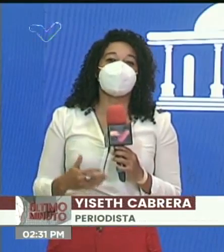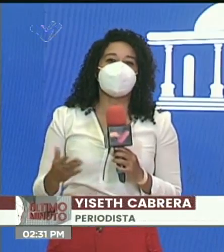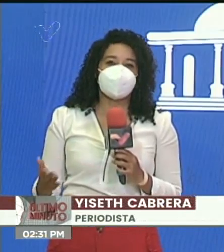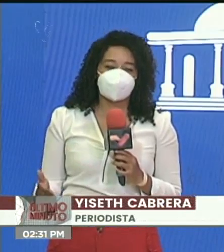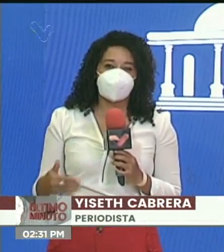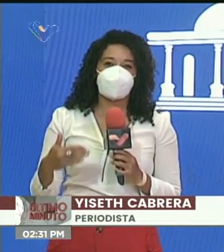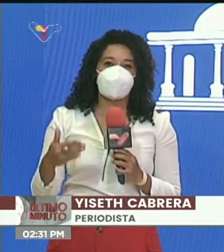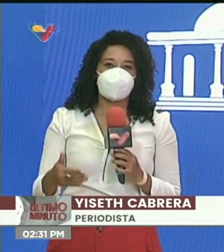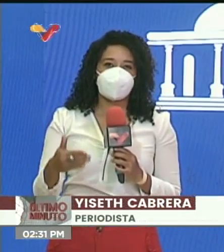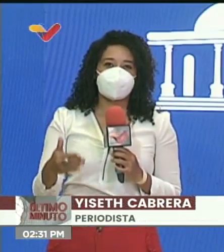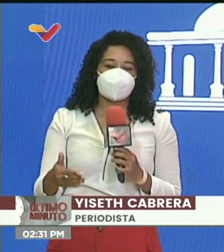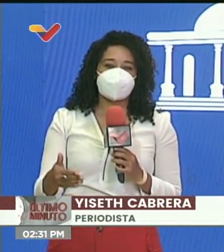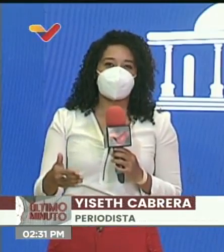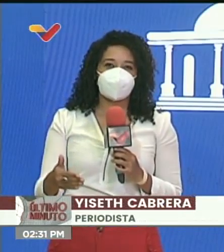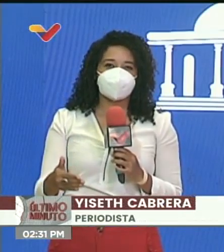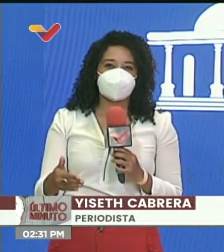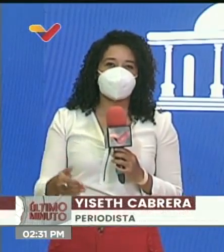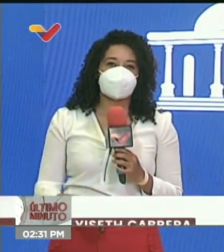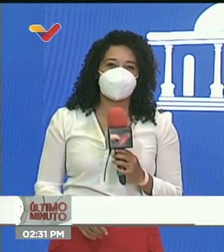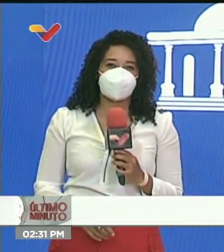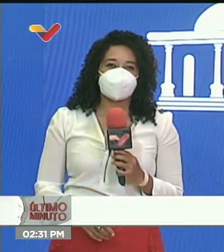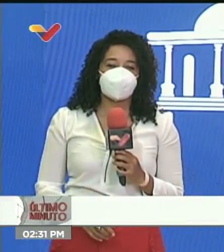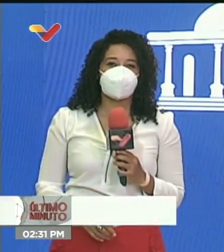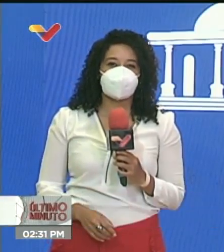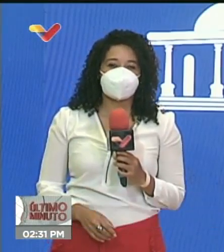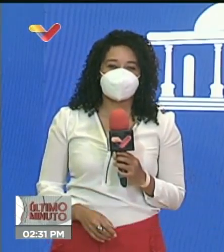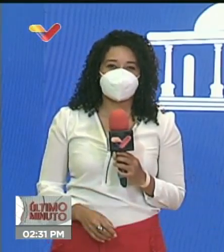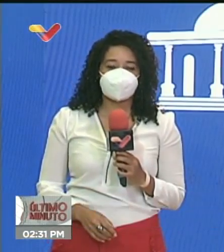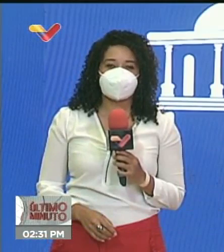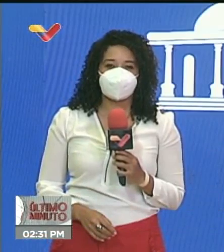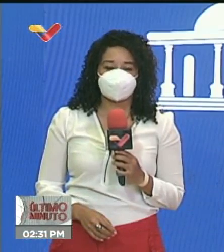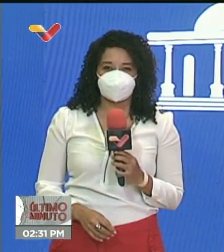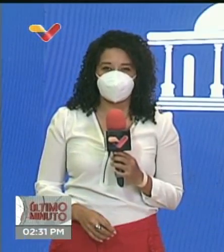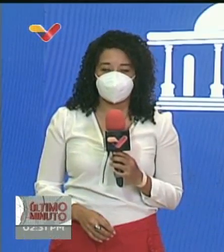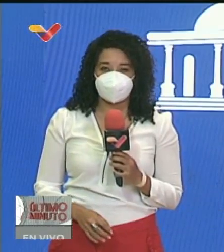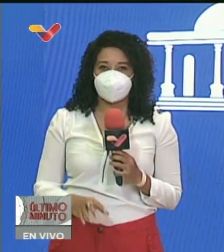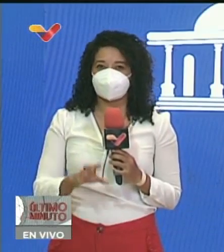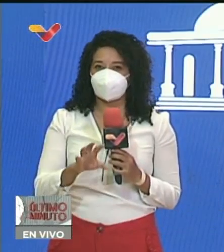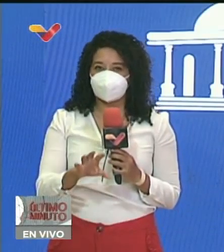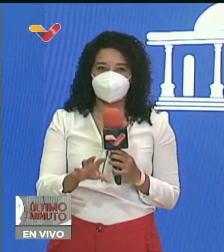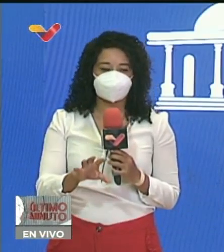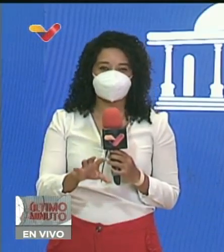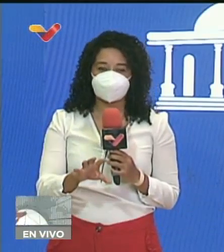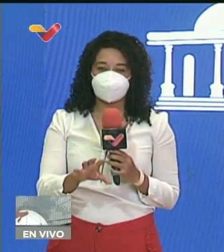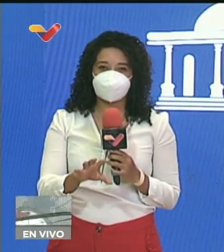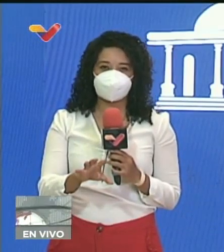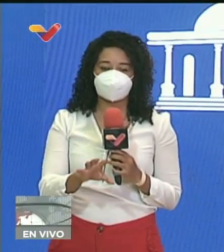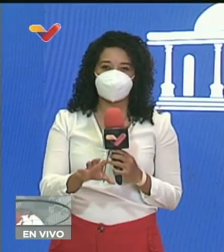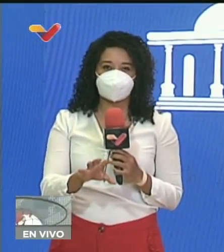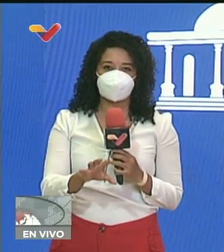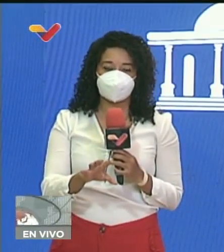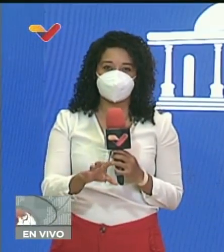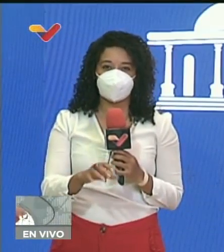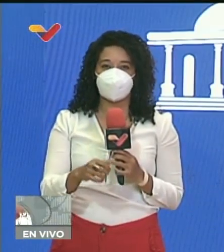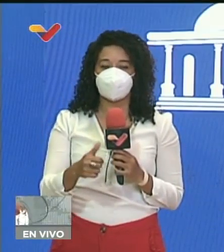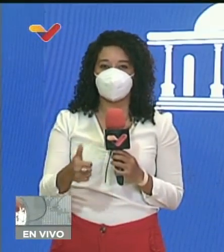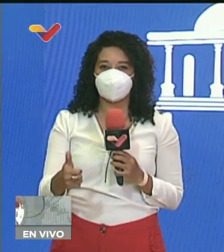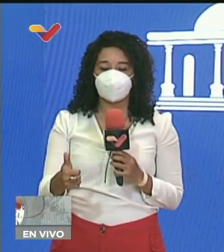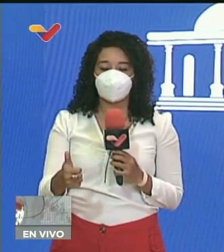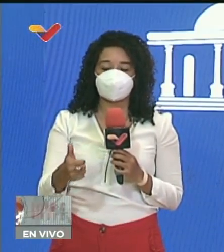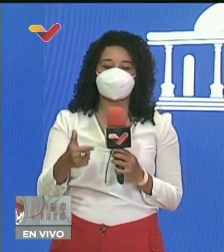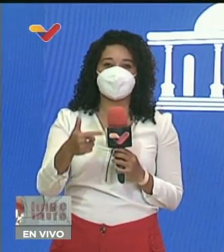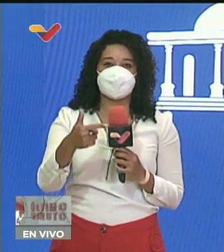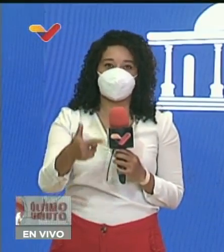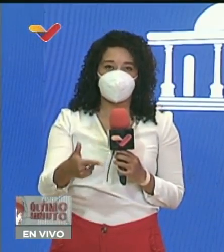y de velar un nuevo plan en contra de la república bolivariana de Venezuela actores de la extrema derecha venezolana como